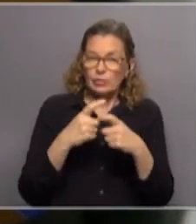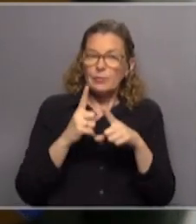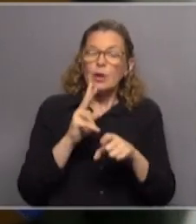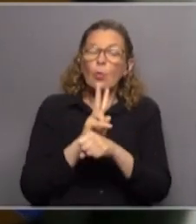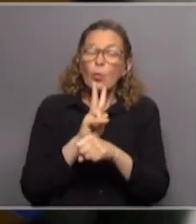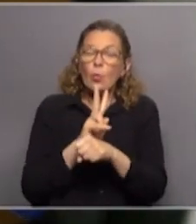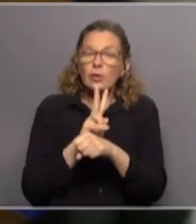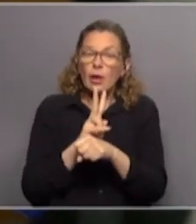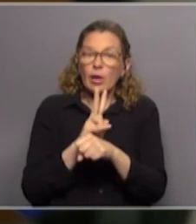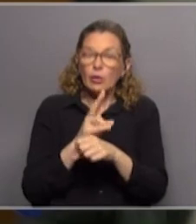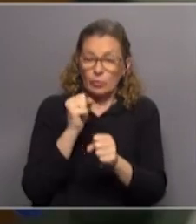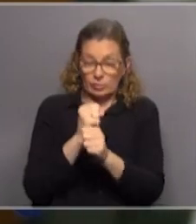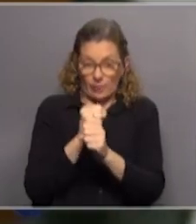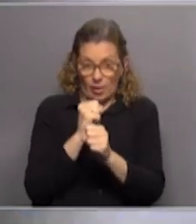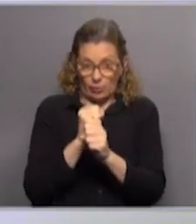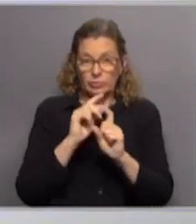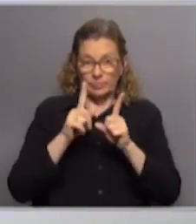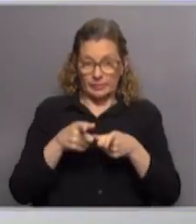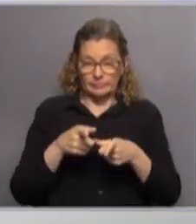protección de las fuentes laborales.